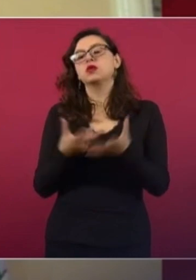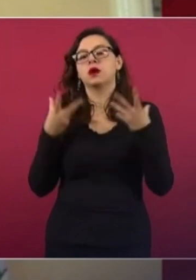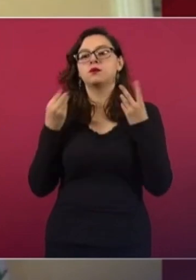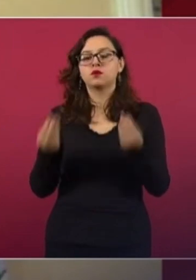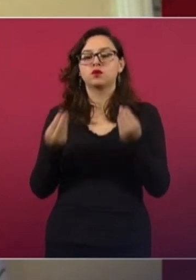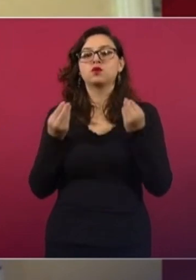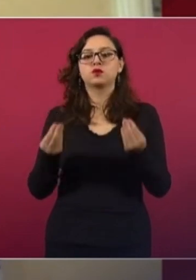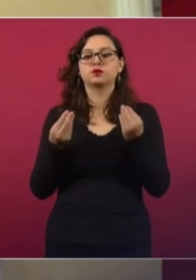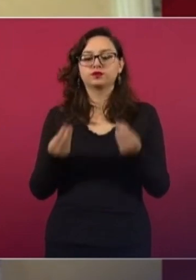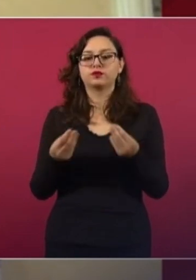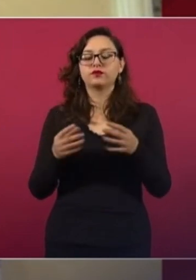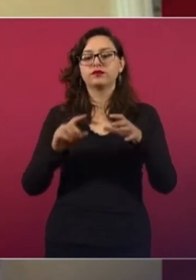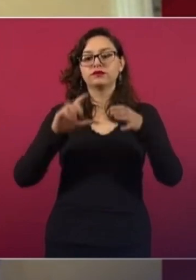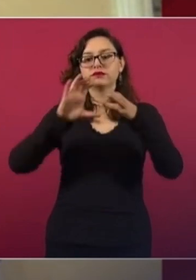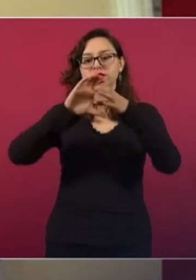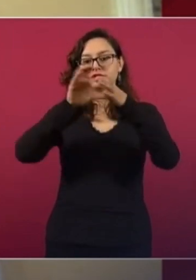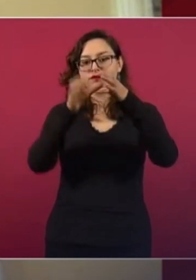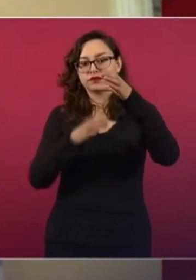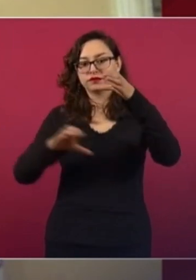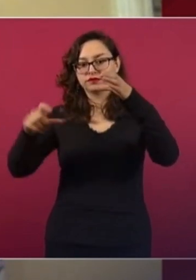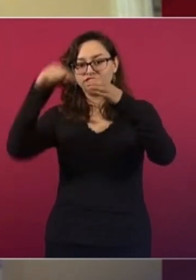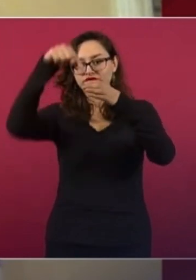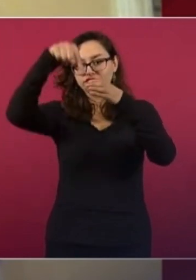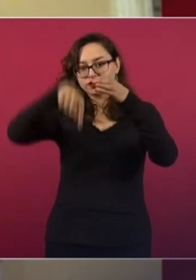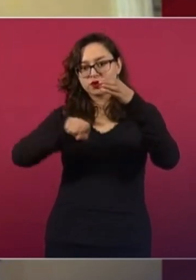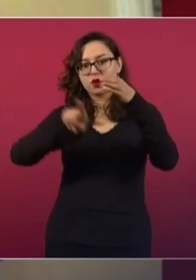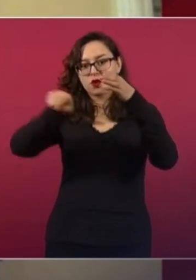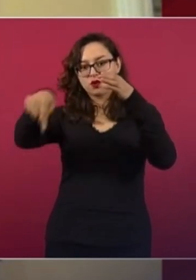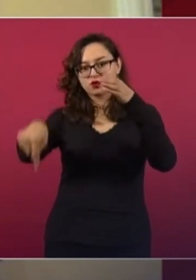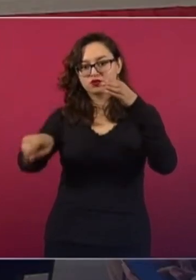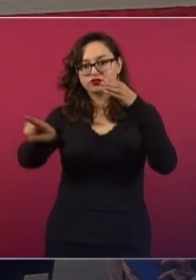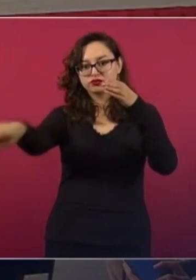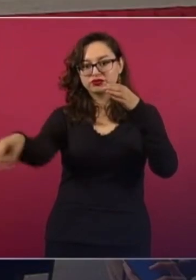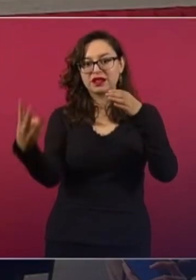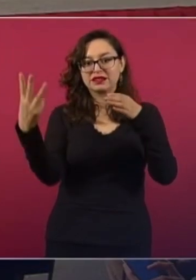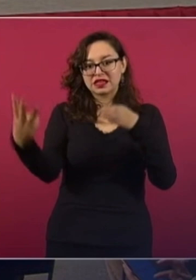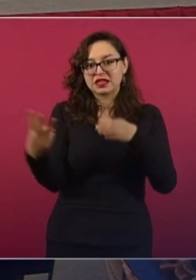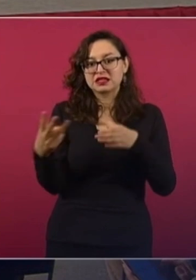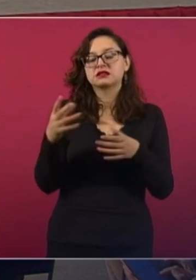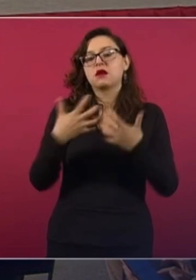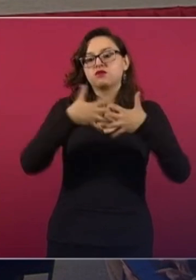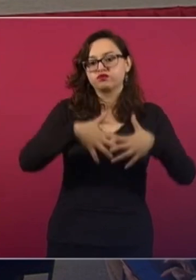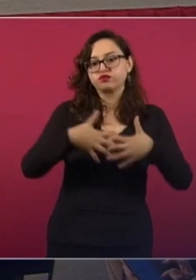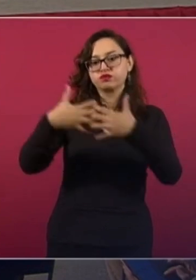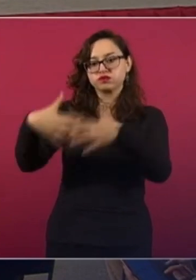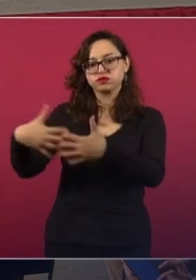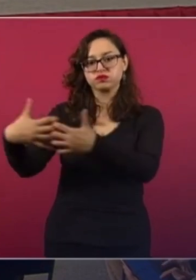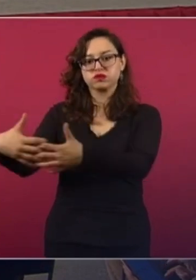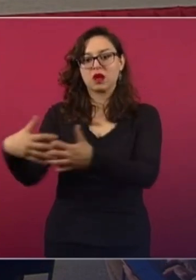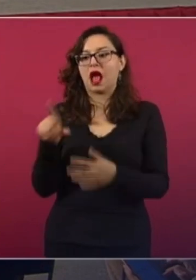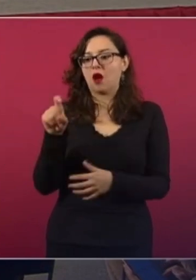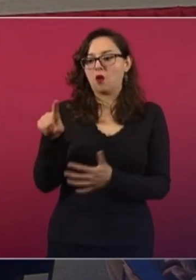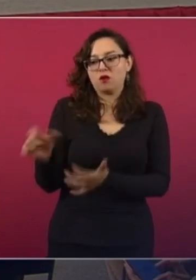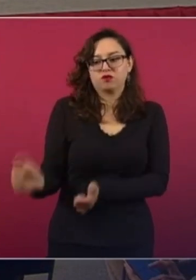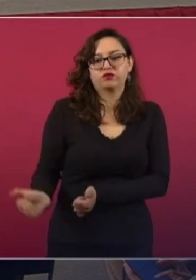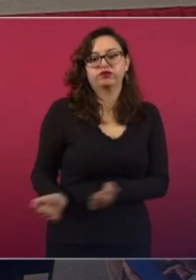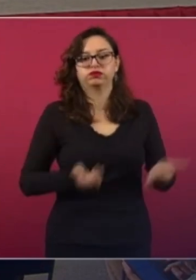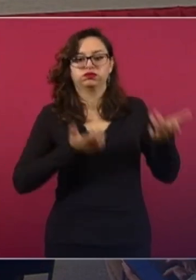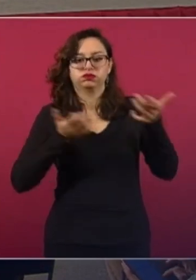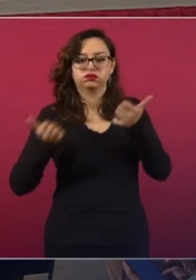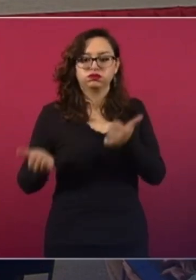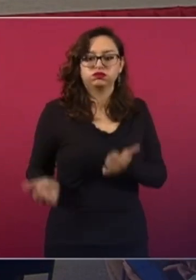estratégica en cada uno de estos pozos para poder extraer el mayor número de agua y tener